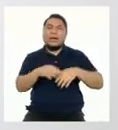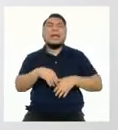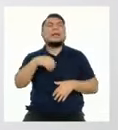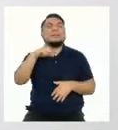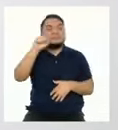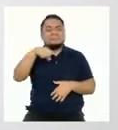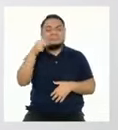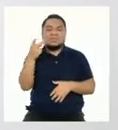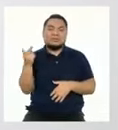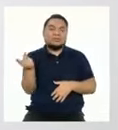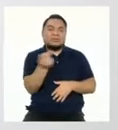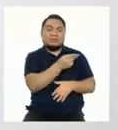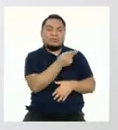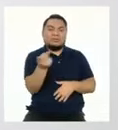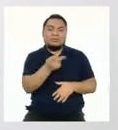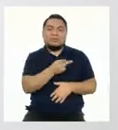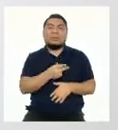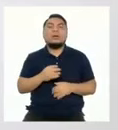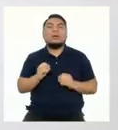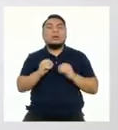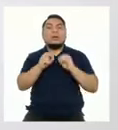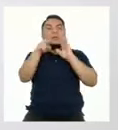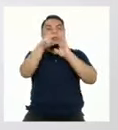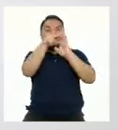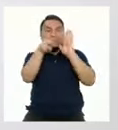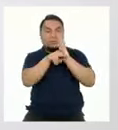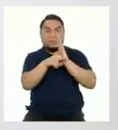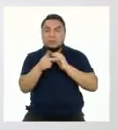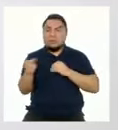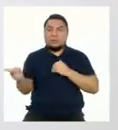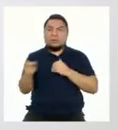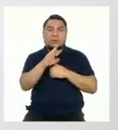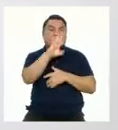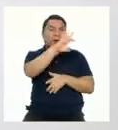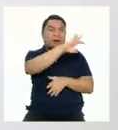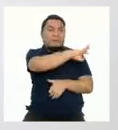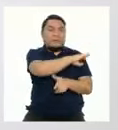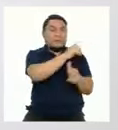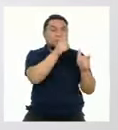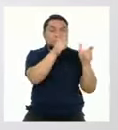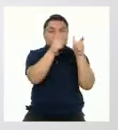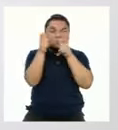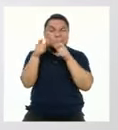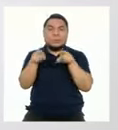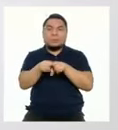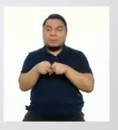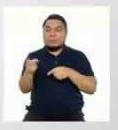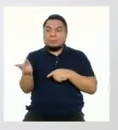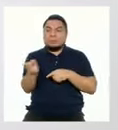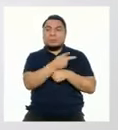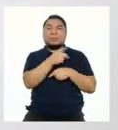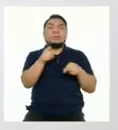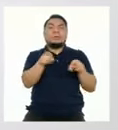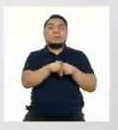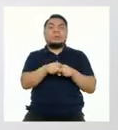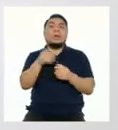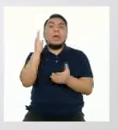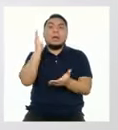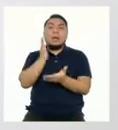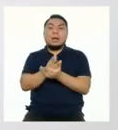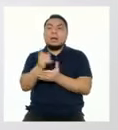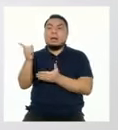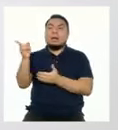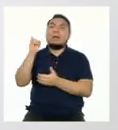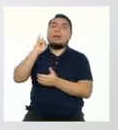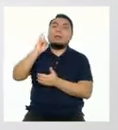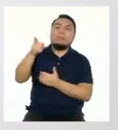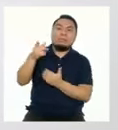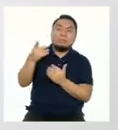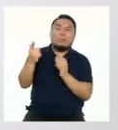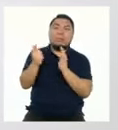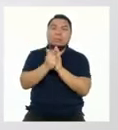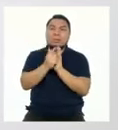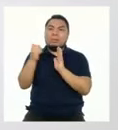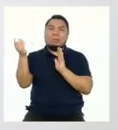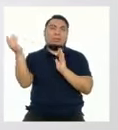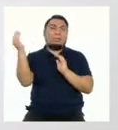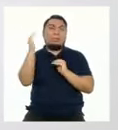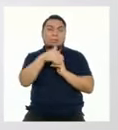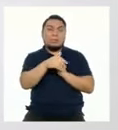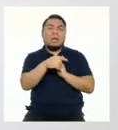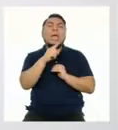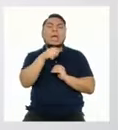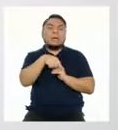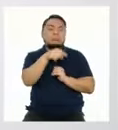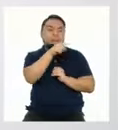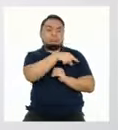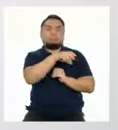ambas generan normas. Fiscalizan la labor y sancionan en casos de no cumplimiento de sus obligaciones